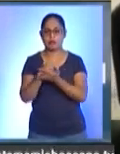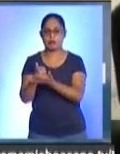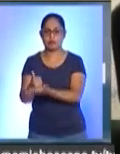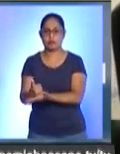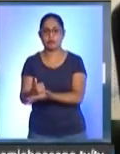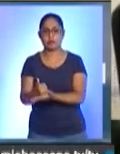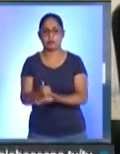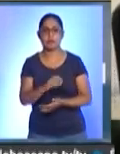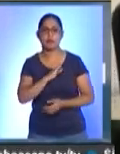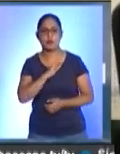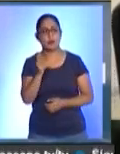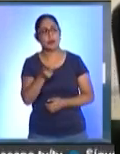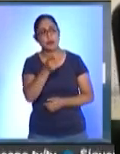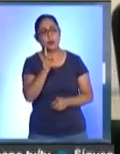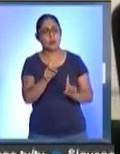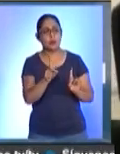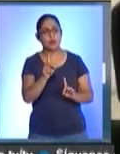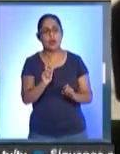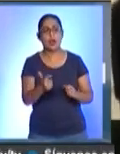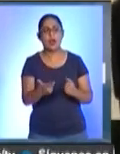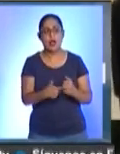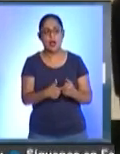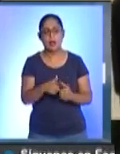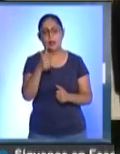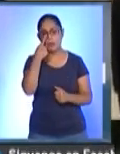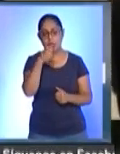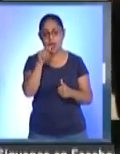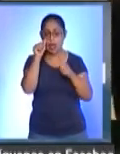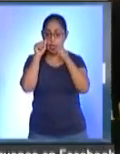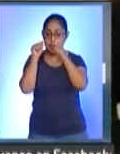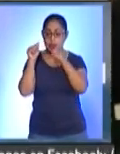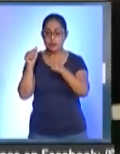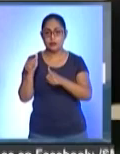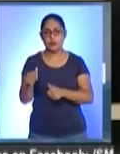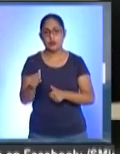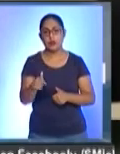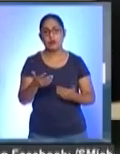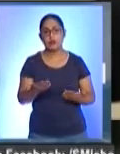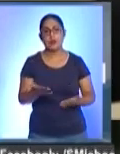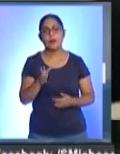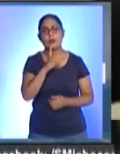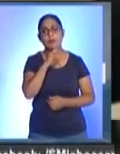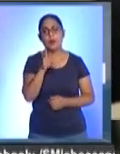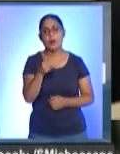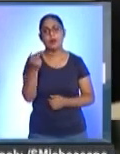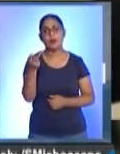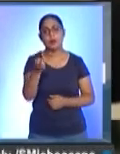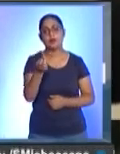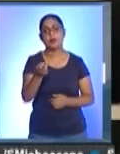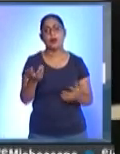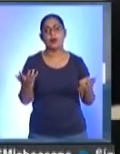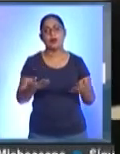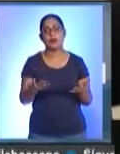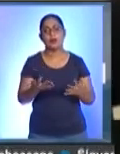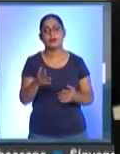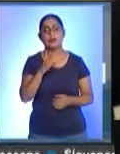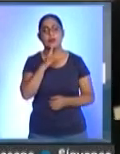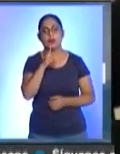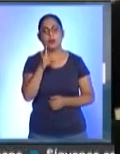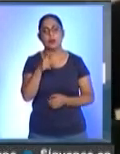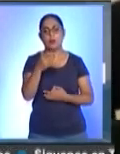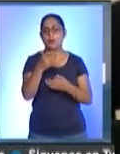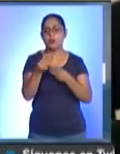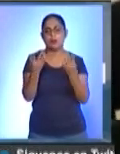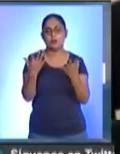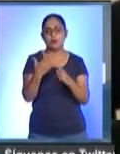atreverme a preguntar. Llegar al espacio de atención, llegar a un espacio de atención es un ejercicio que tiene que ver con